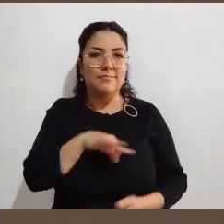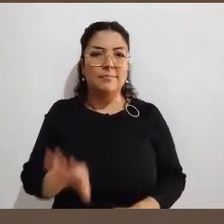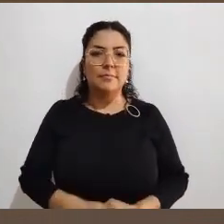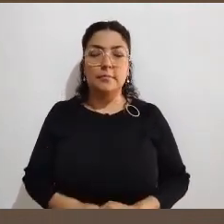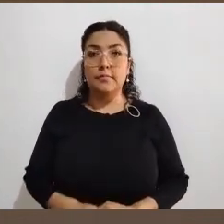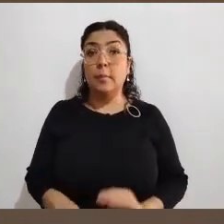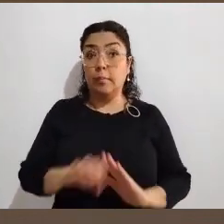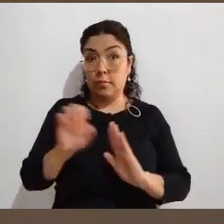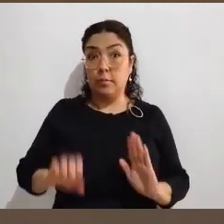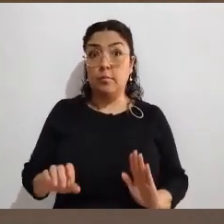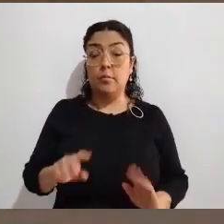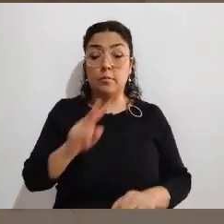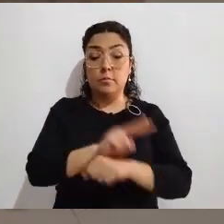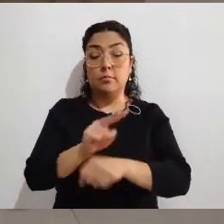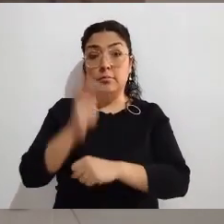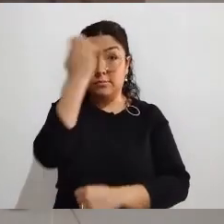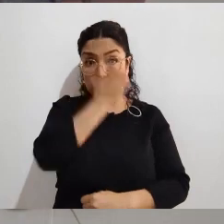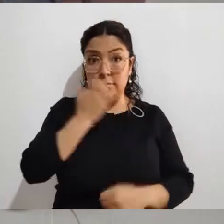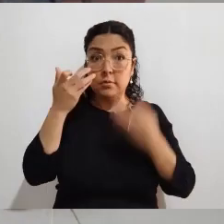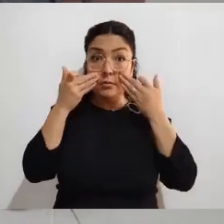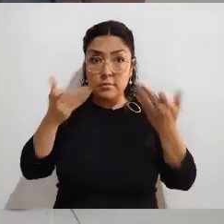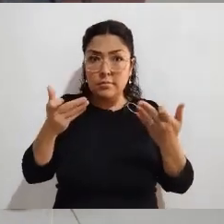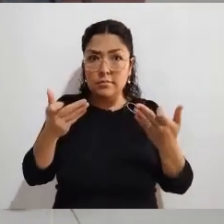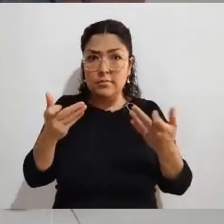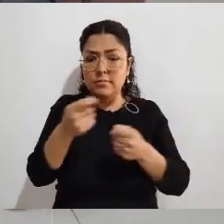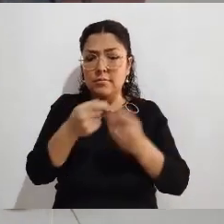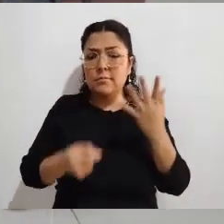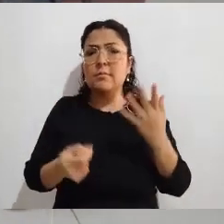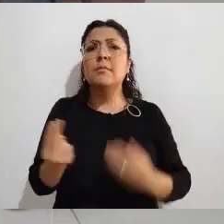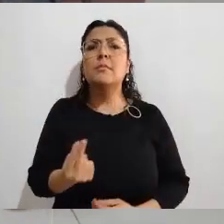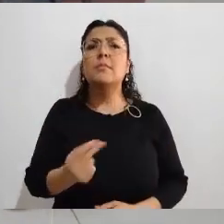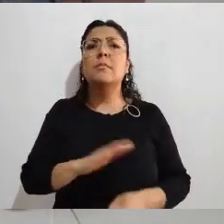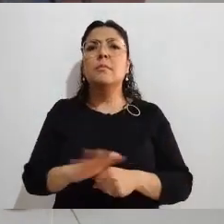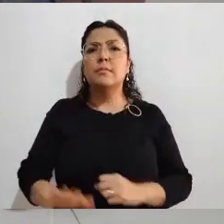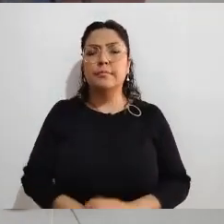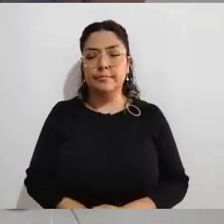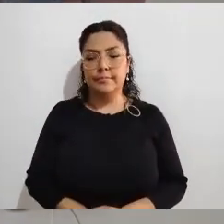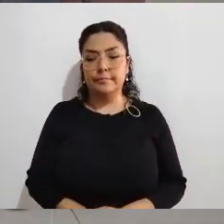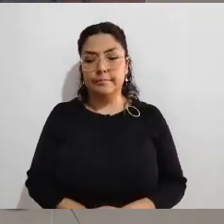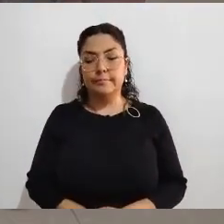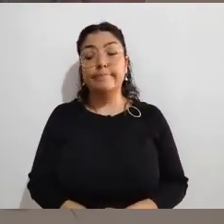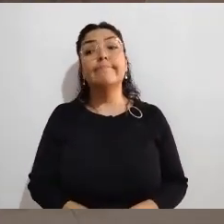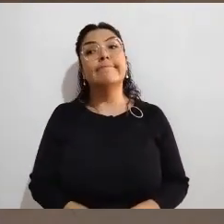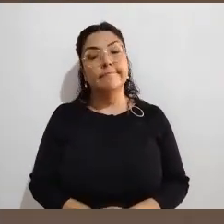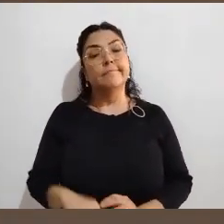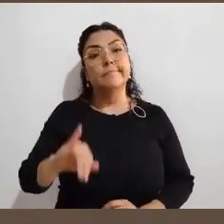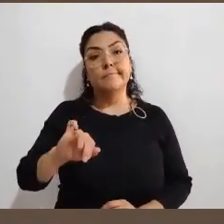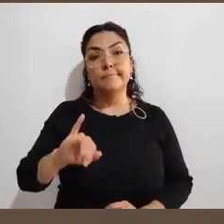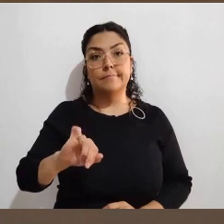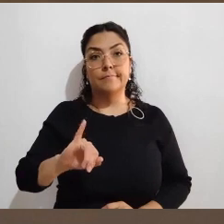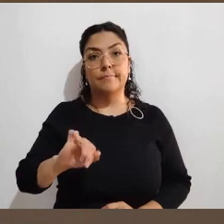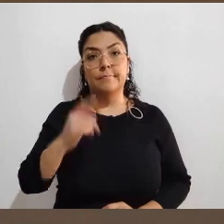Imaginamos que hay una serie de requisitos para poderse inscribir y ser observador o observador electoral. Así es, Guillermo. Es importante